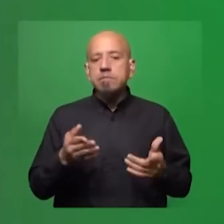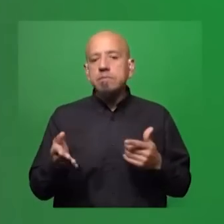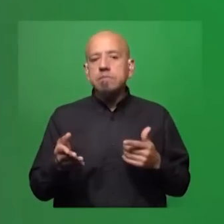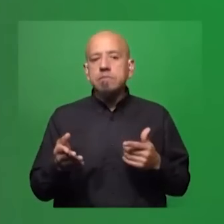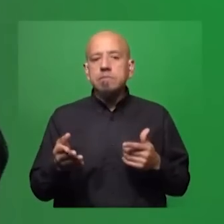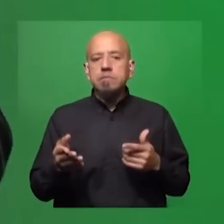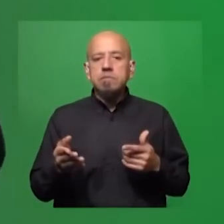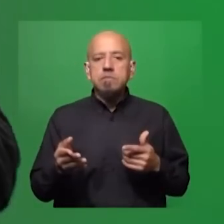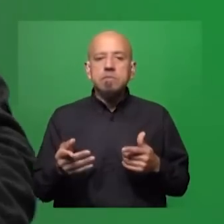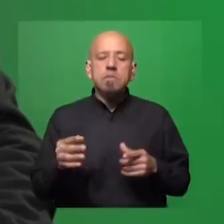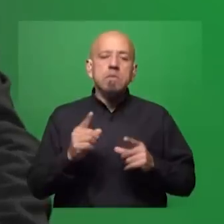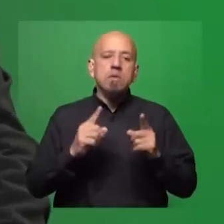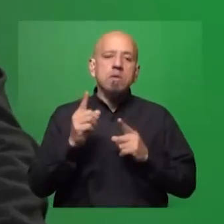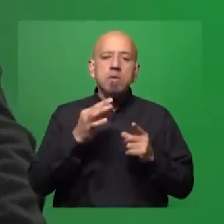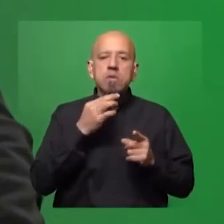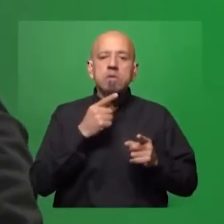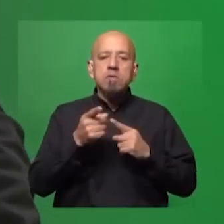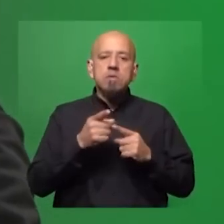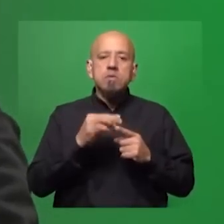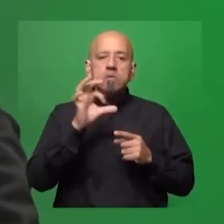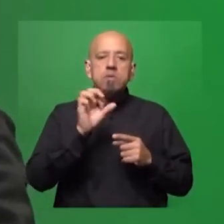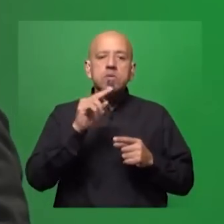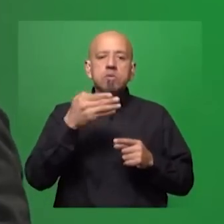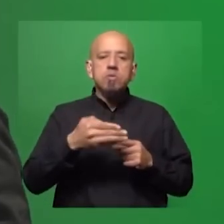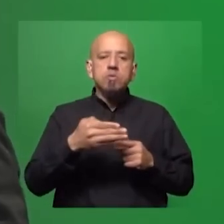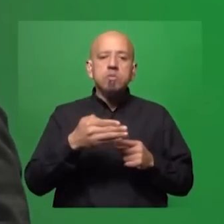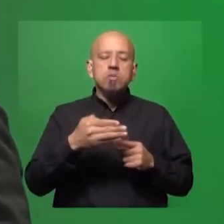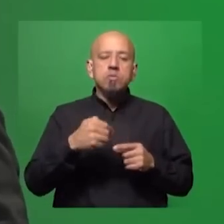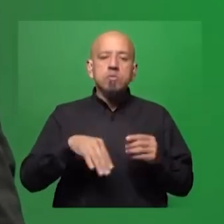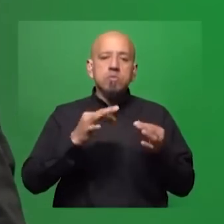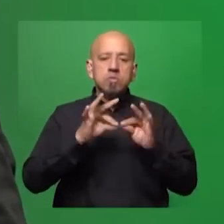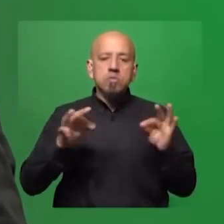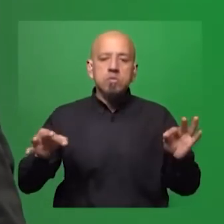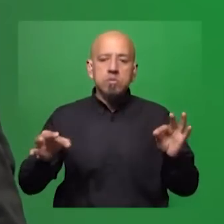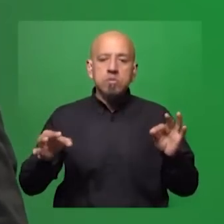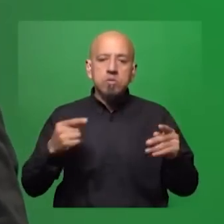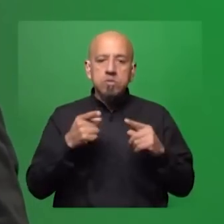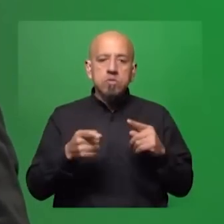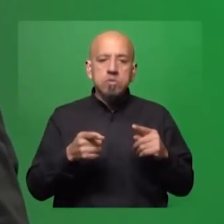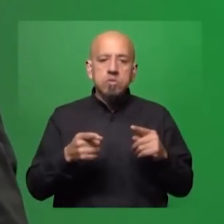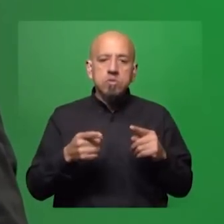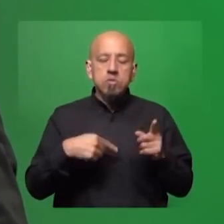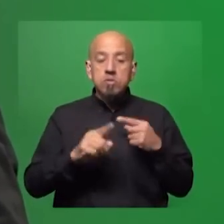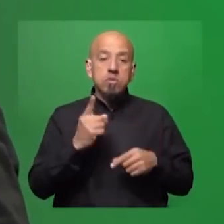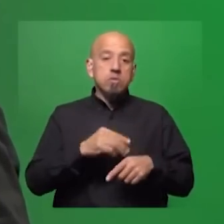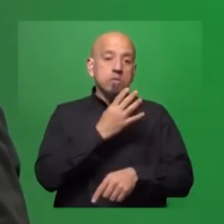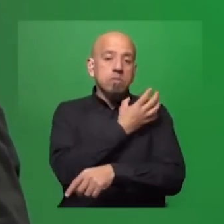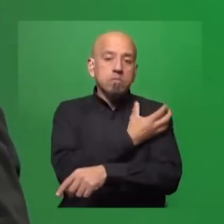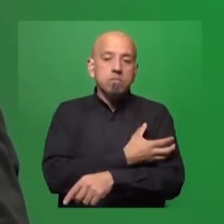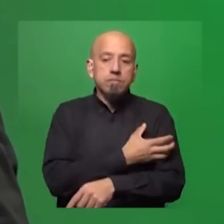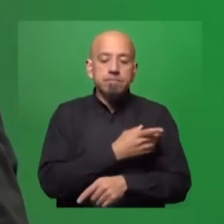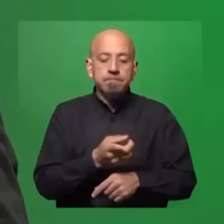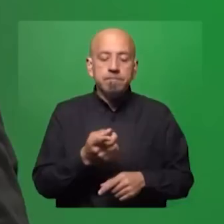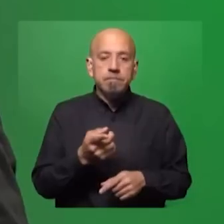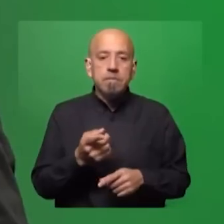resultados de... Porque alguien dice, no, bueno, qué subdesarrollo, parece una frase. Bueno, ahí está, su desarrollo es eso. Es la pobreza, es la